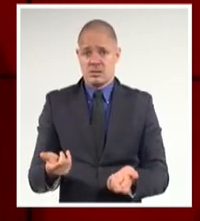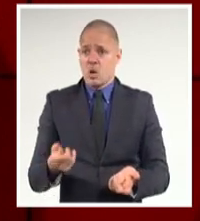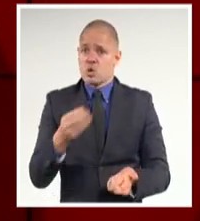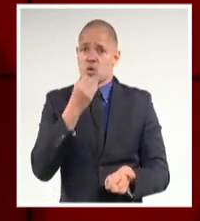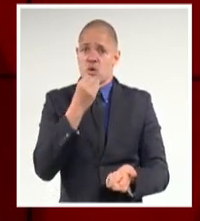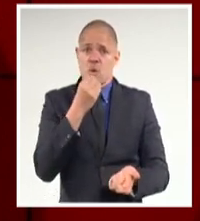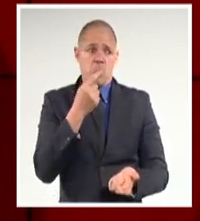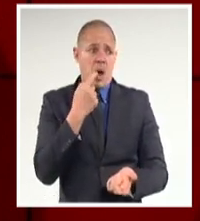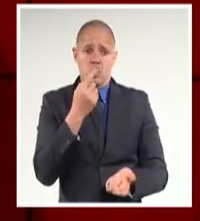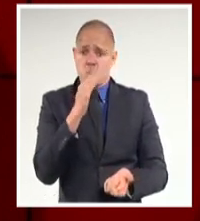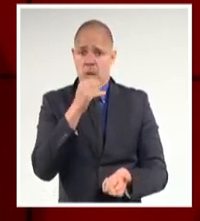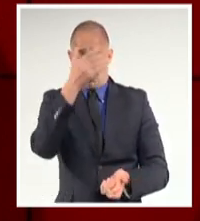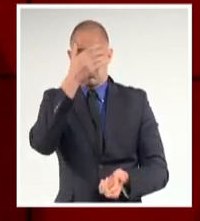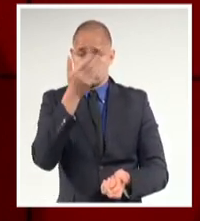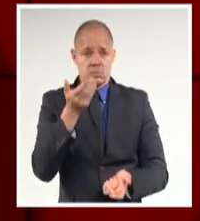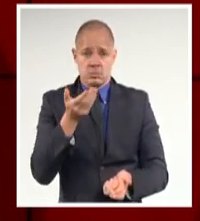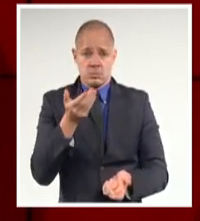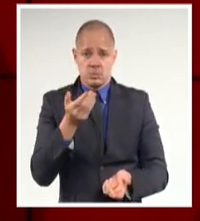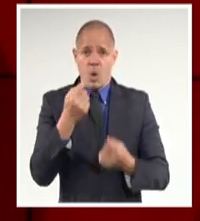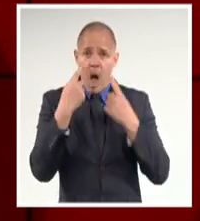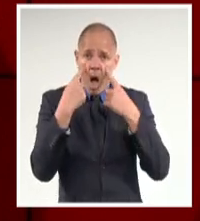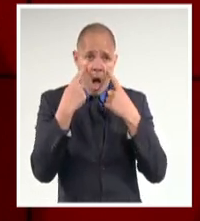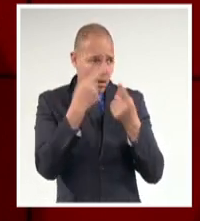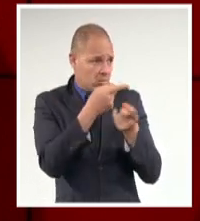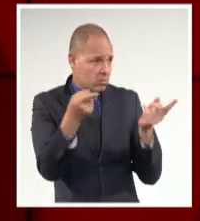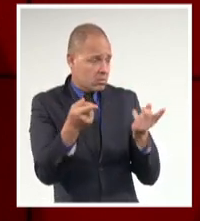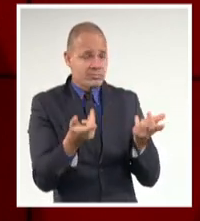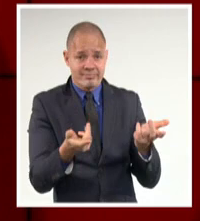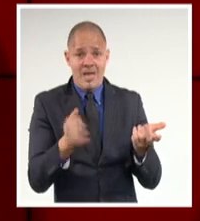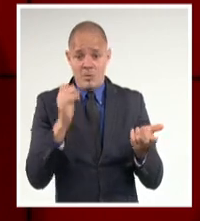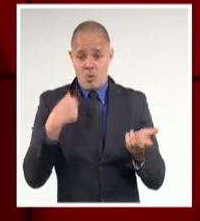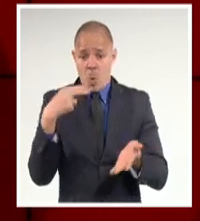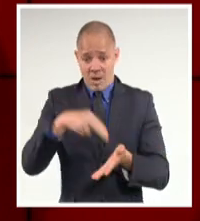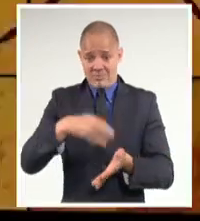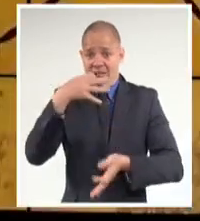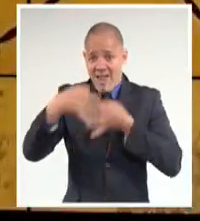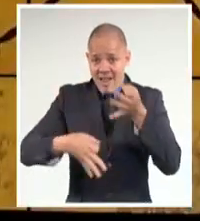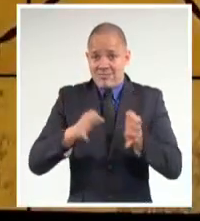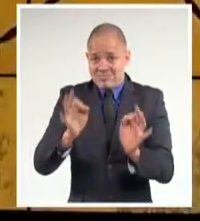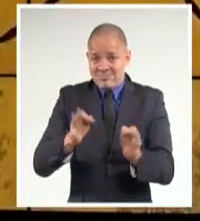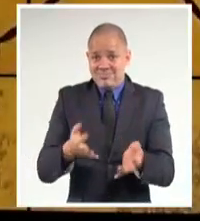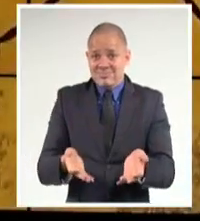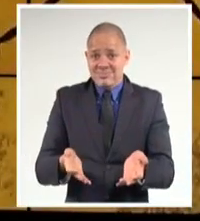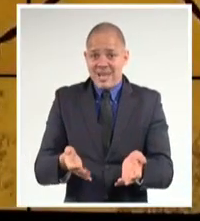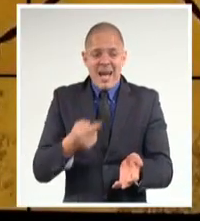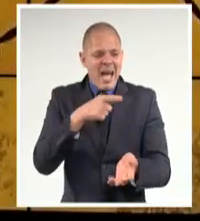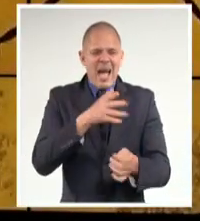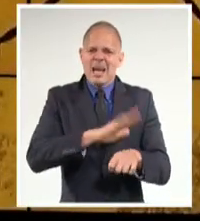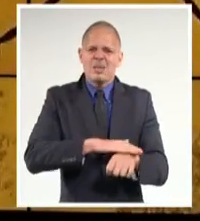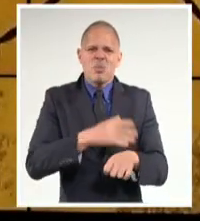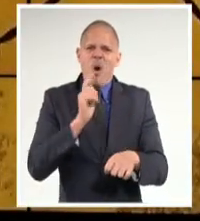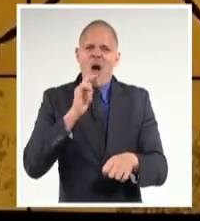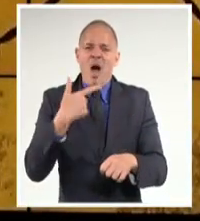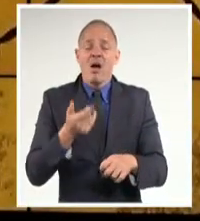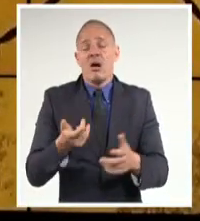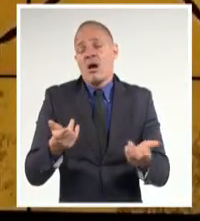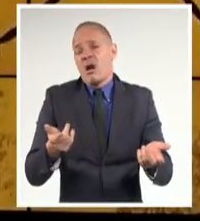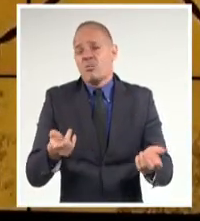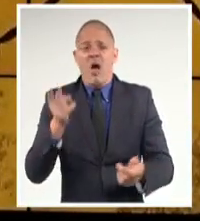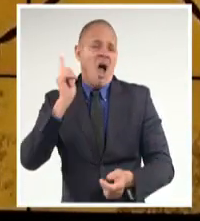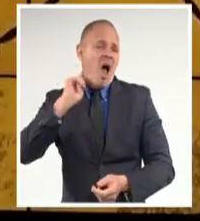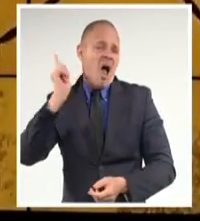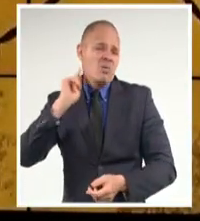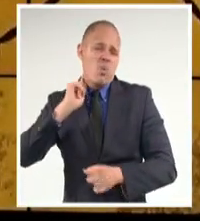visibilizarlo, por eso estoy de pie aquí frente a ustedes en este noticiero. Es un rezago heredado de una cultura patriarcal que necesita un